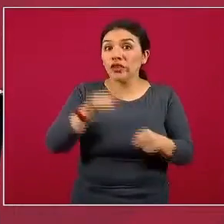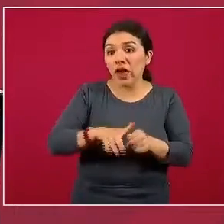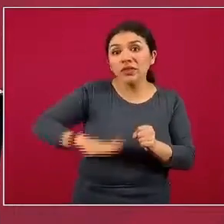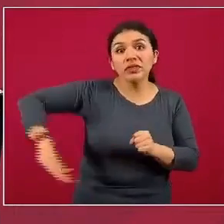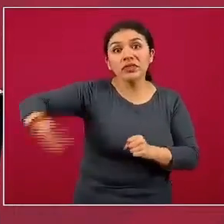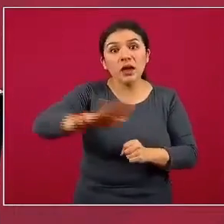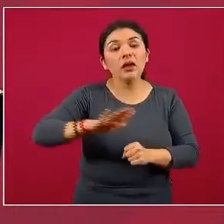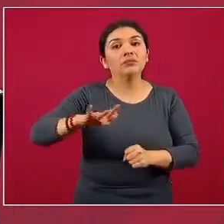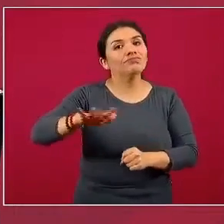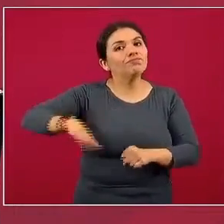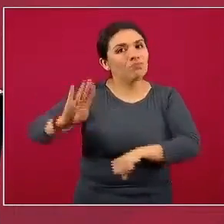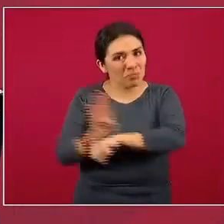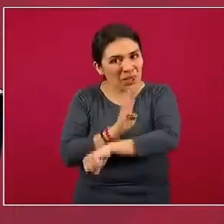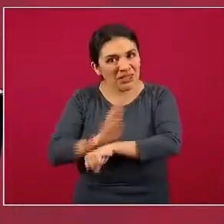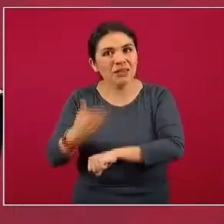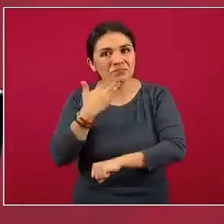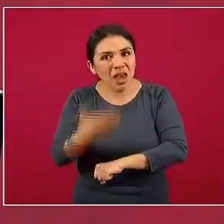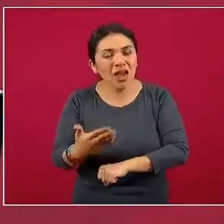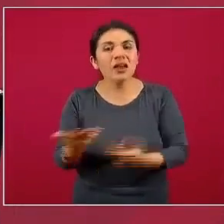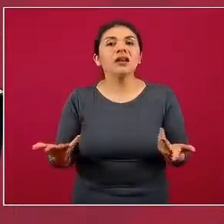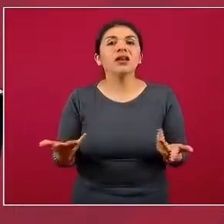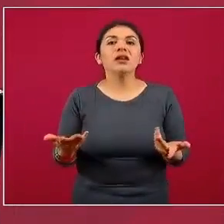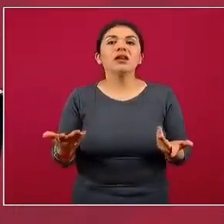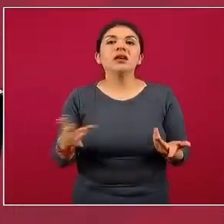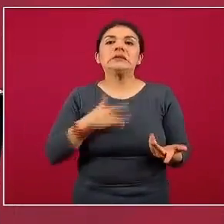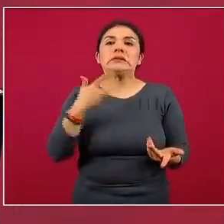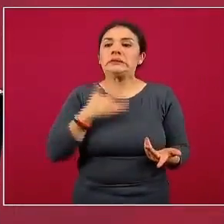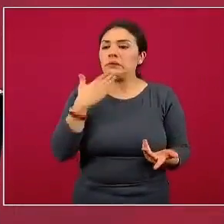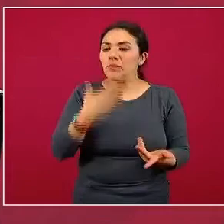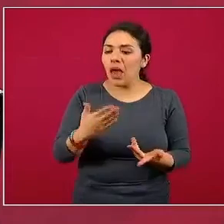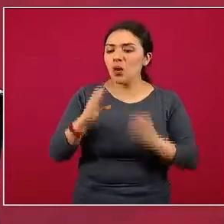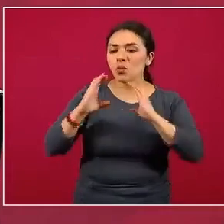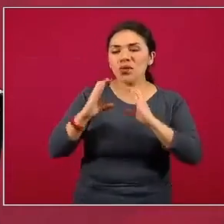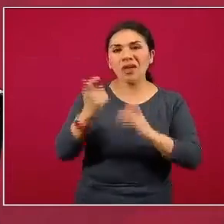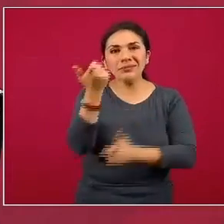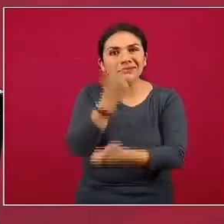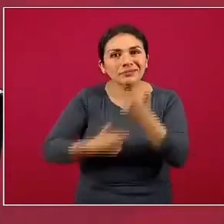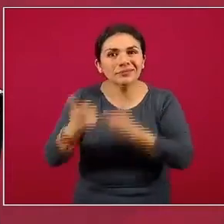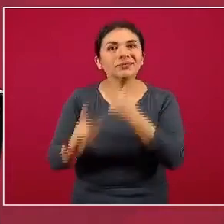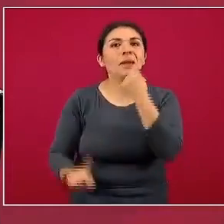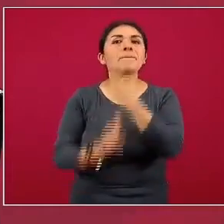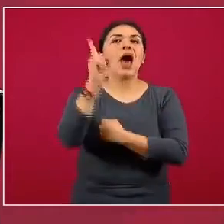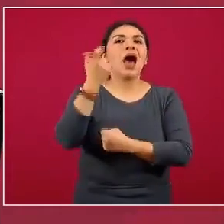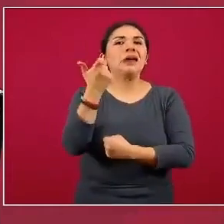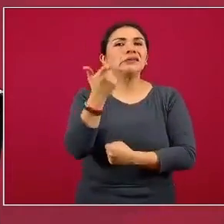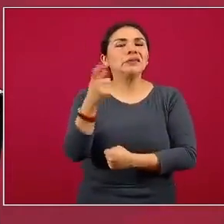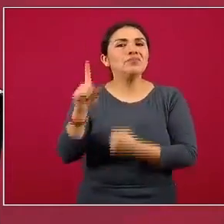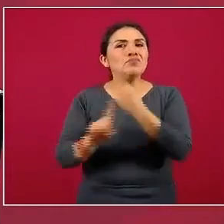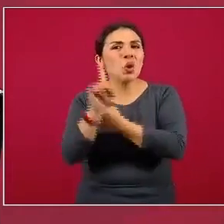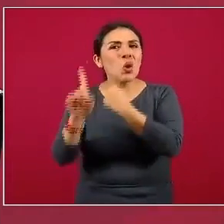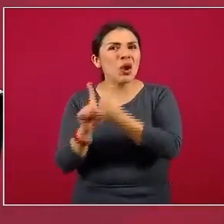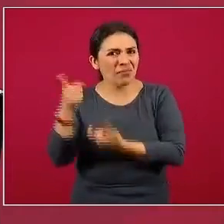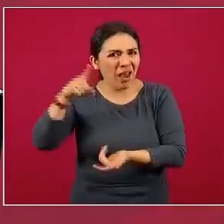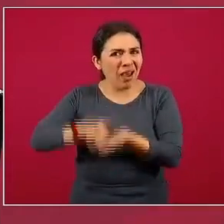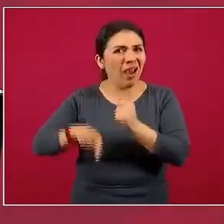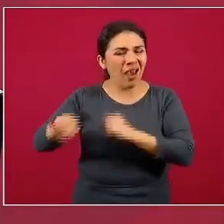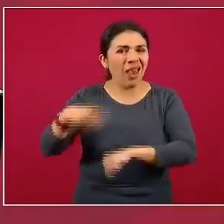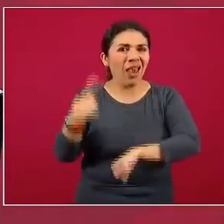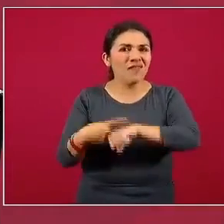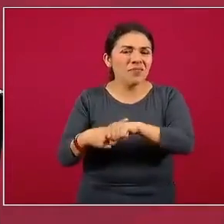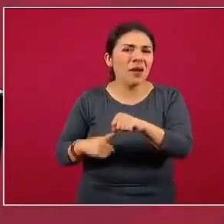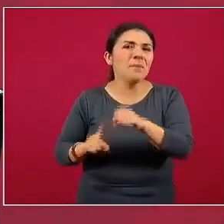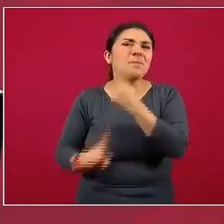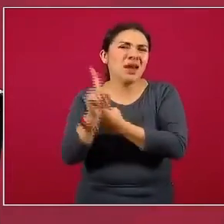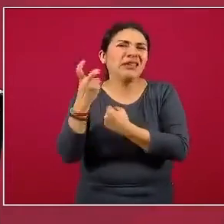el bienestar social, las condiciones económicas, la afectación económica que representa la epidemia,